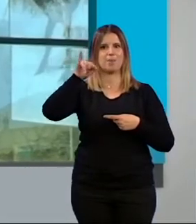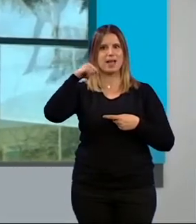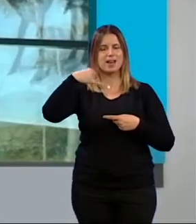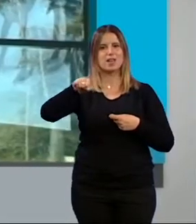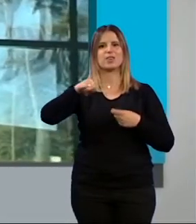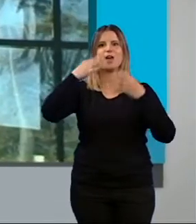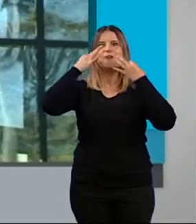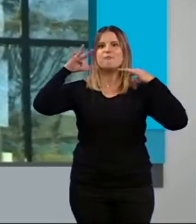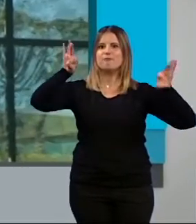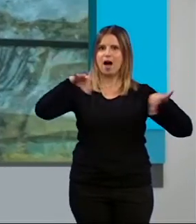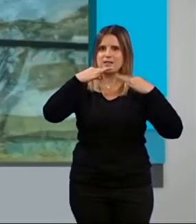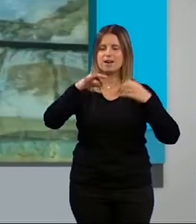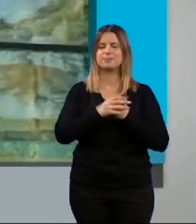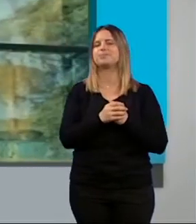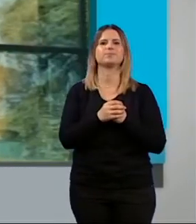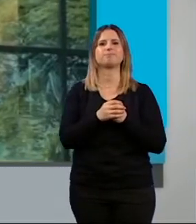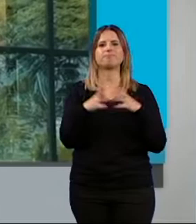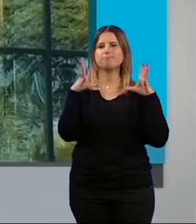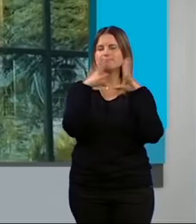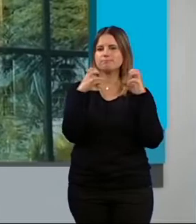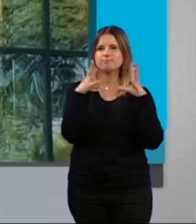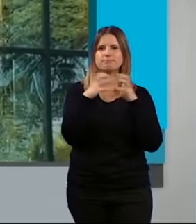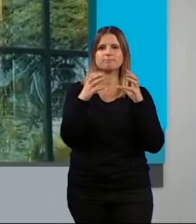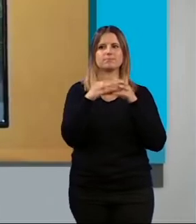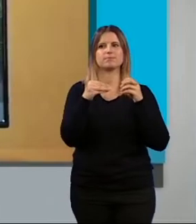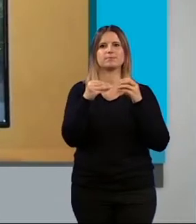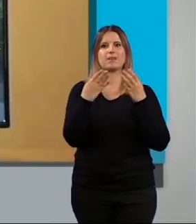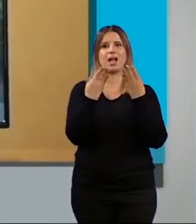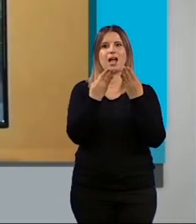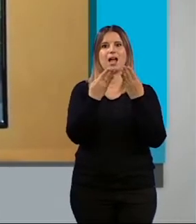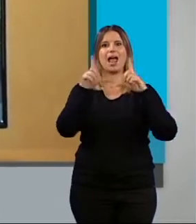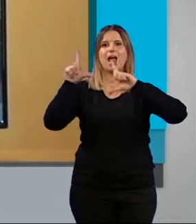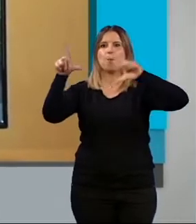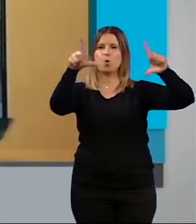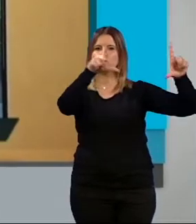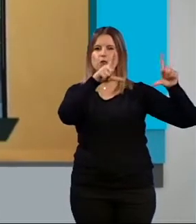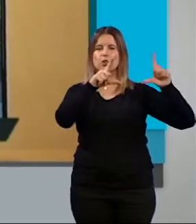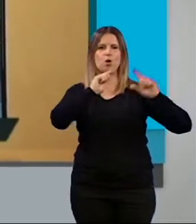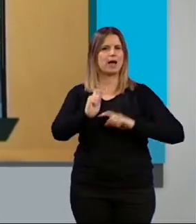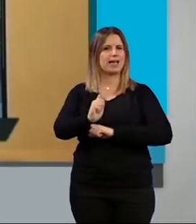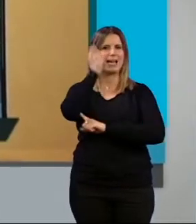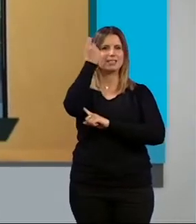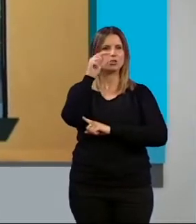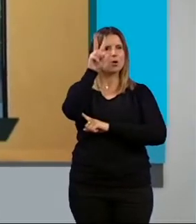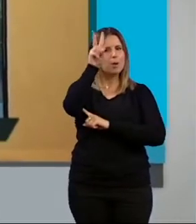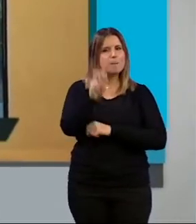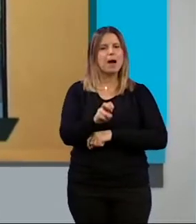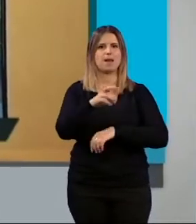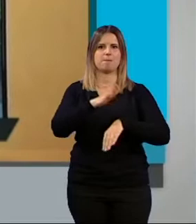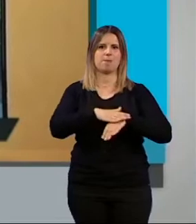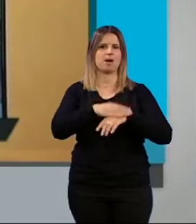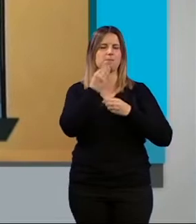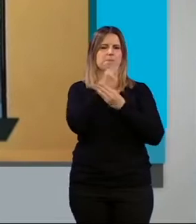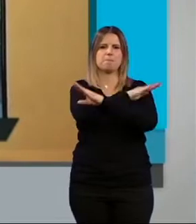Granados. Y deseo que esta exposición sea un gran éxito y sobre todo que sirva de rampa de lanzamiento para convertirse en la gran